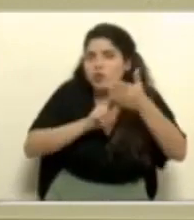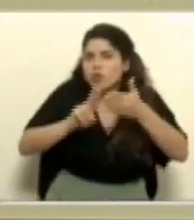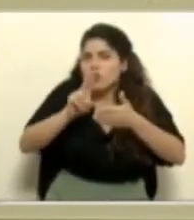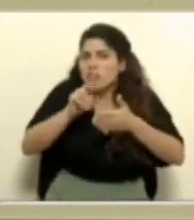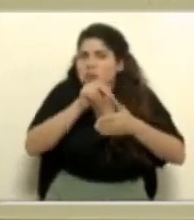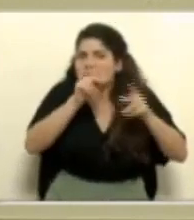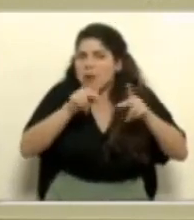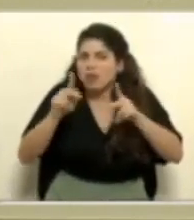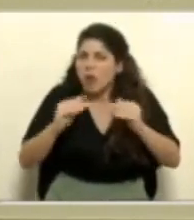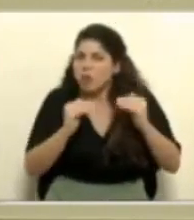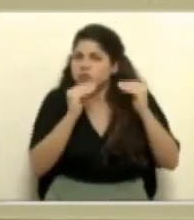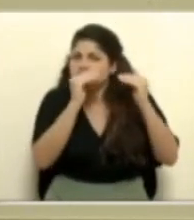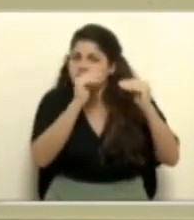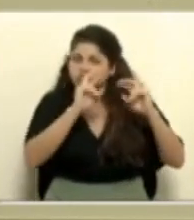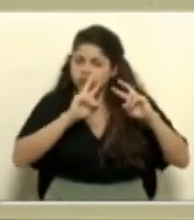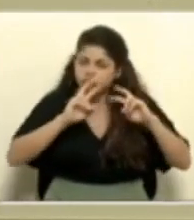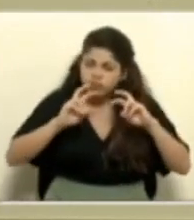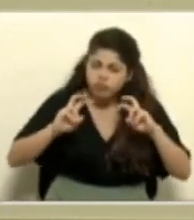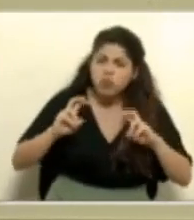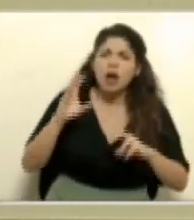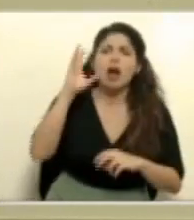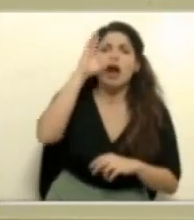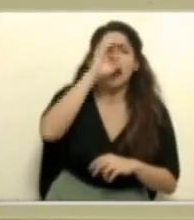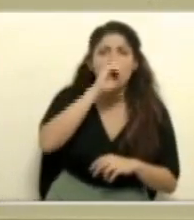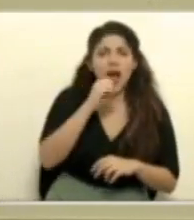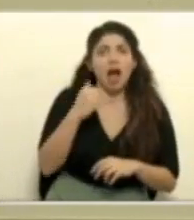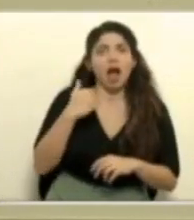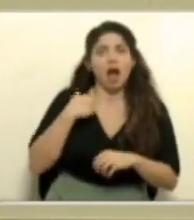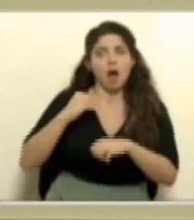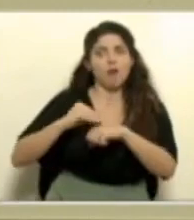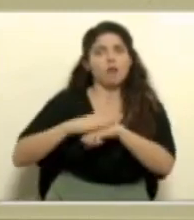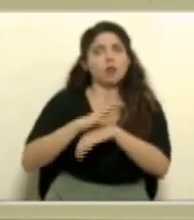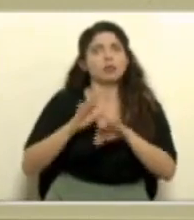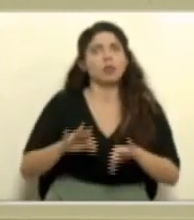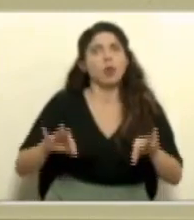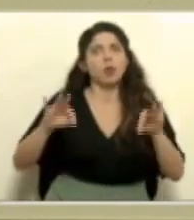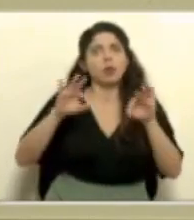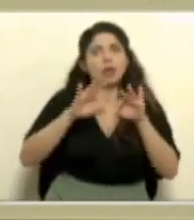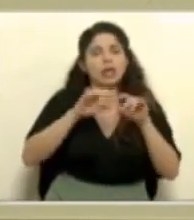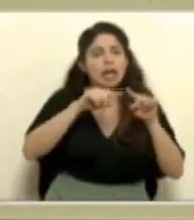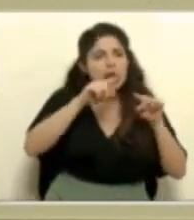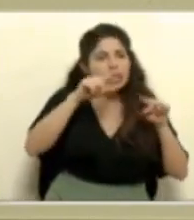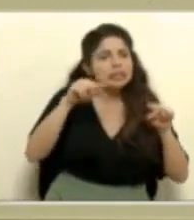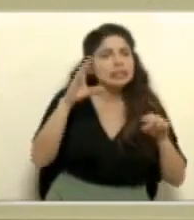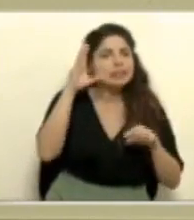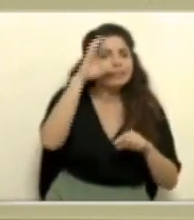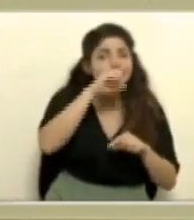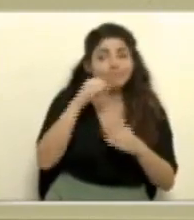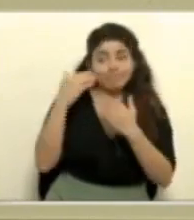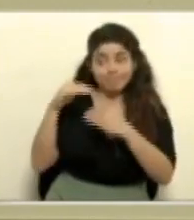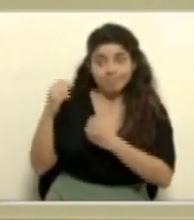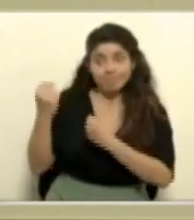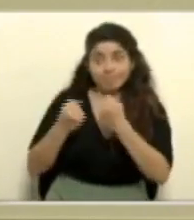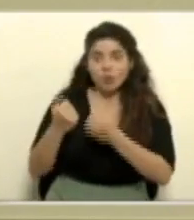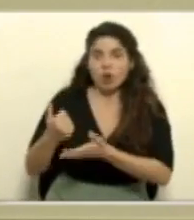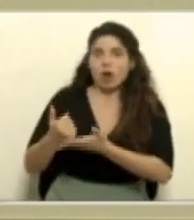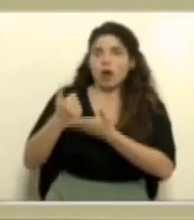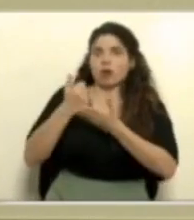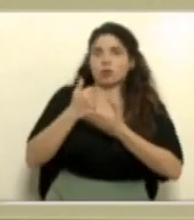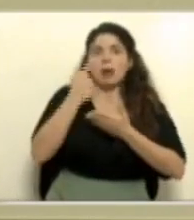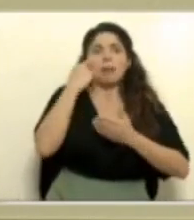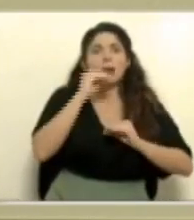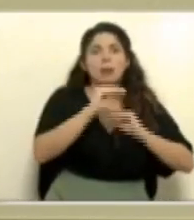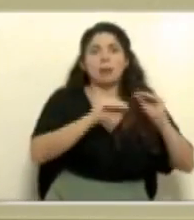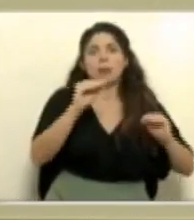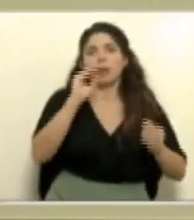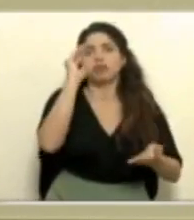de gente estudiosa que ha encontrado significancias importantes estadísticas en lo que es la restricción vehicular y lo que es la disminución